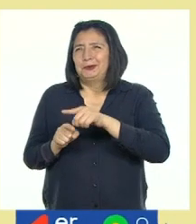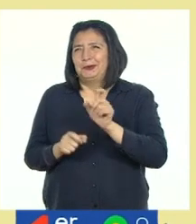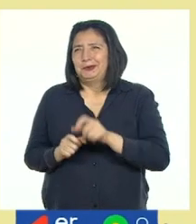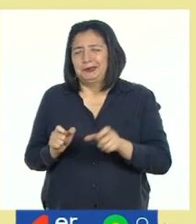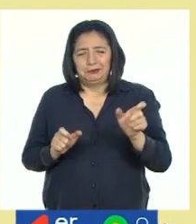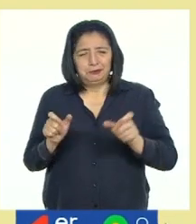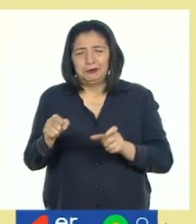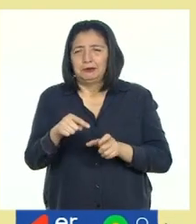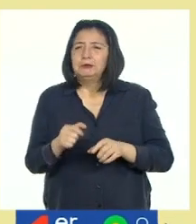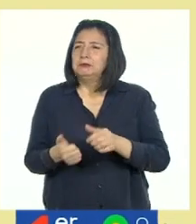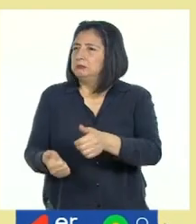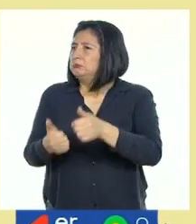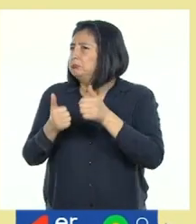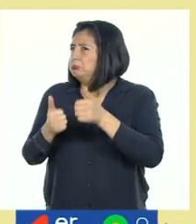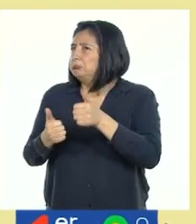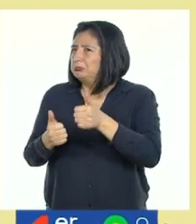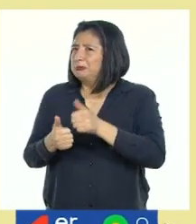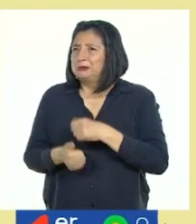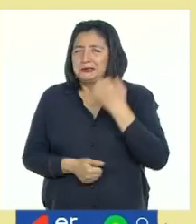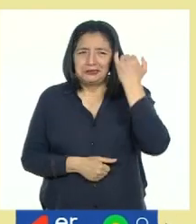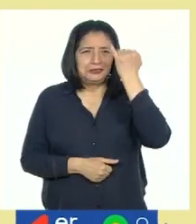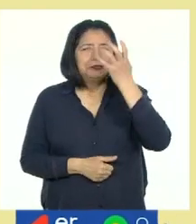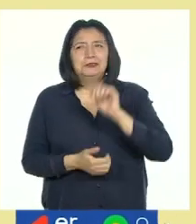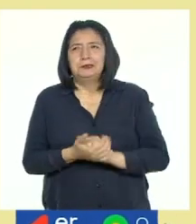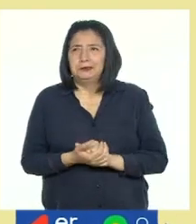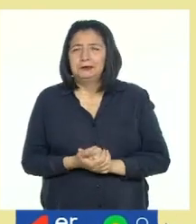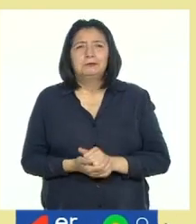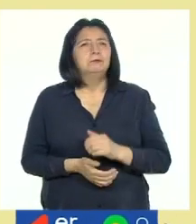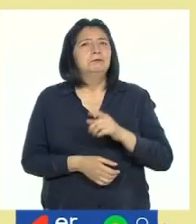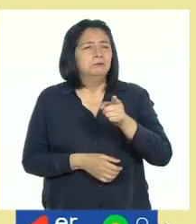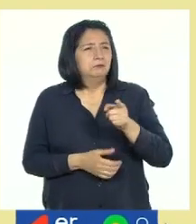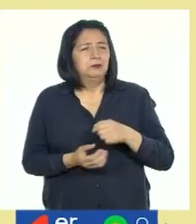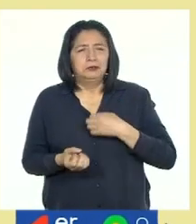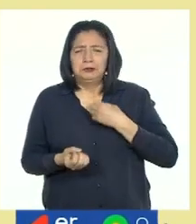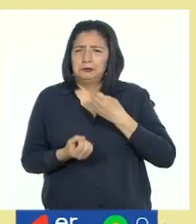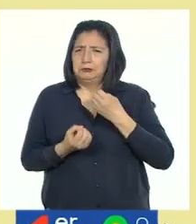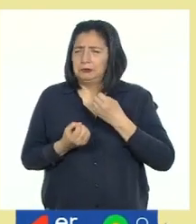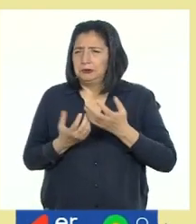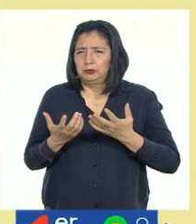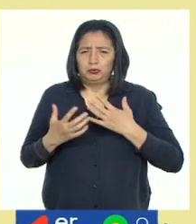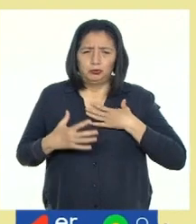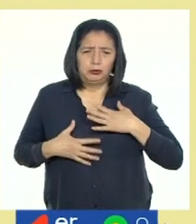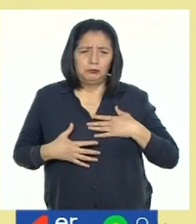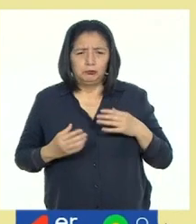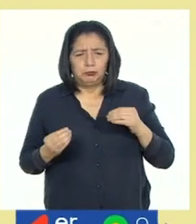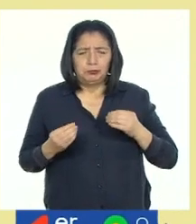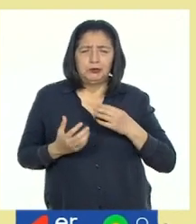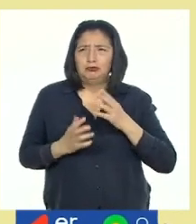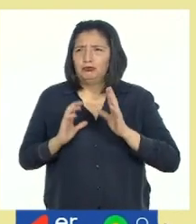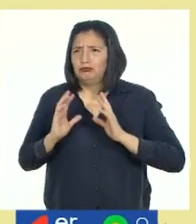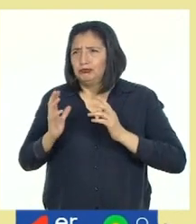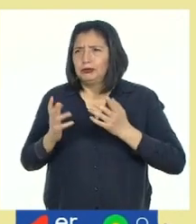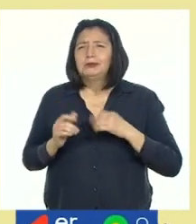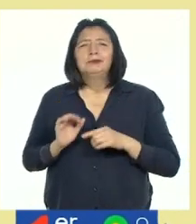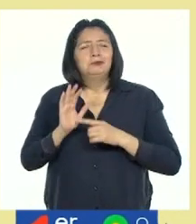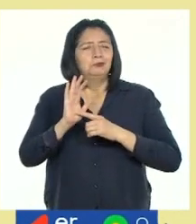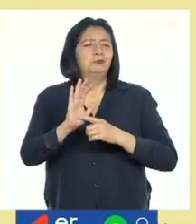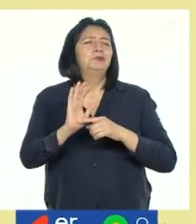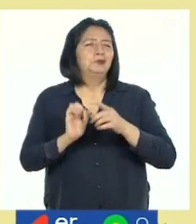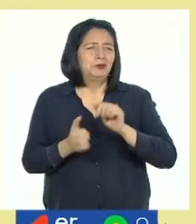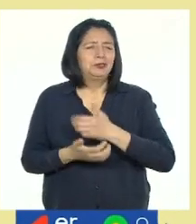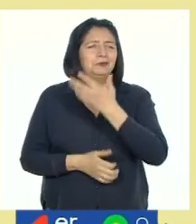personajes. Me parece una súper idea. Expresarte usando tu cuerpo te ayudará a presentar